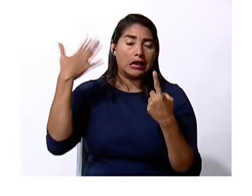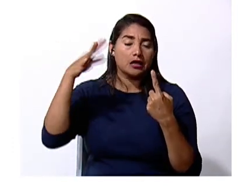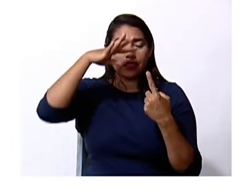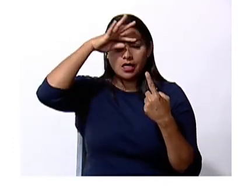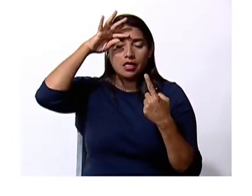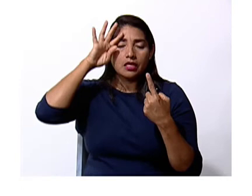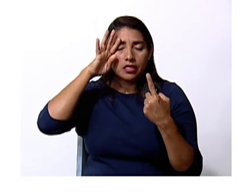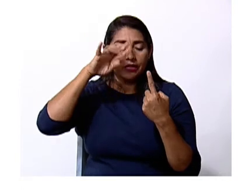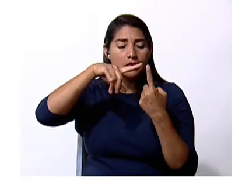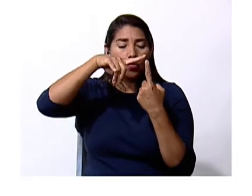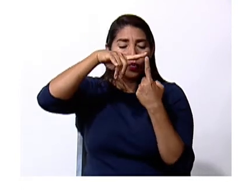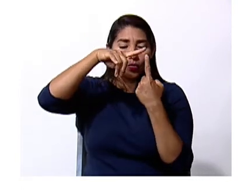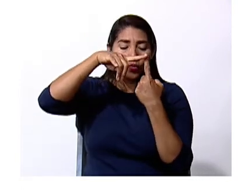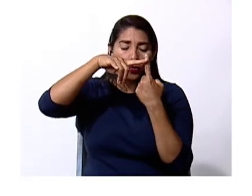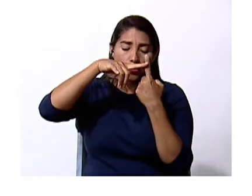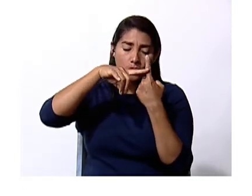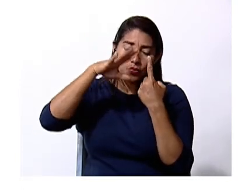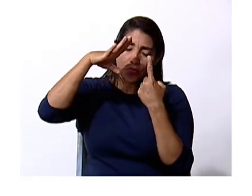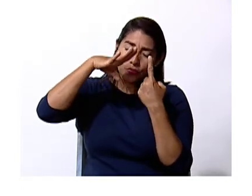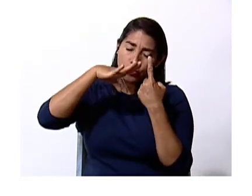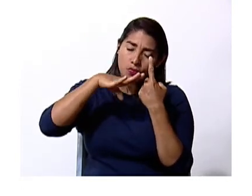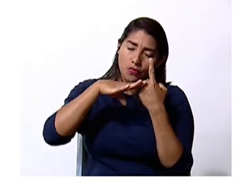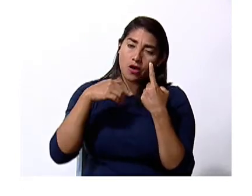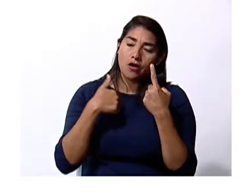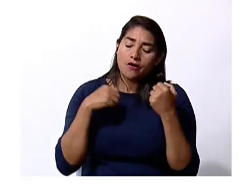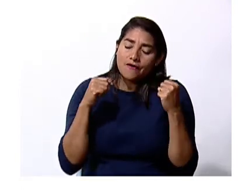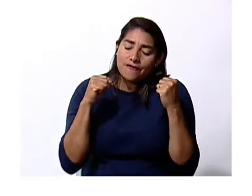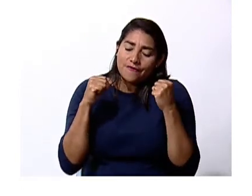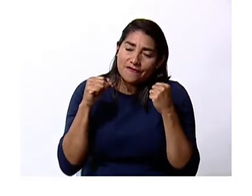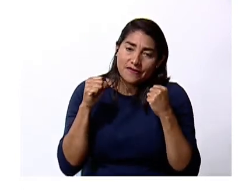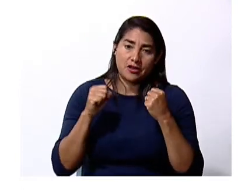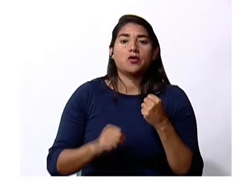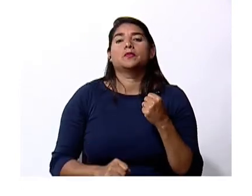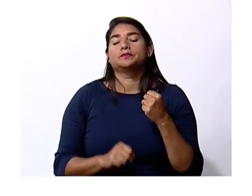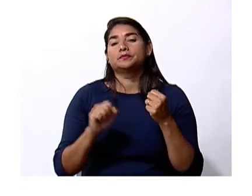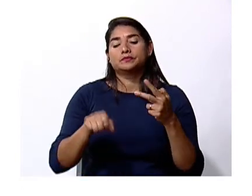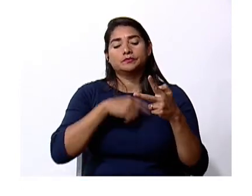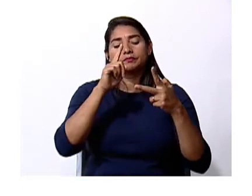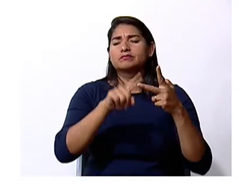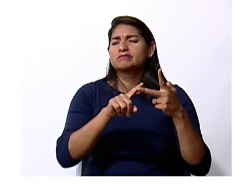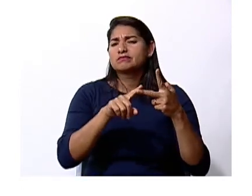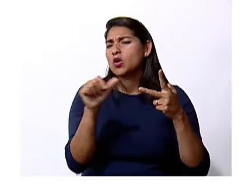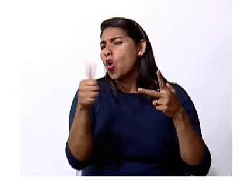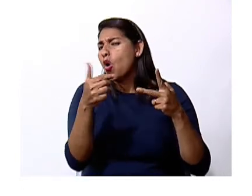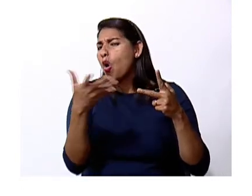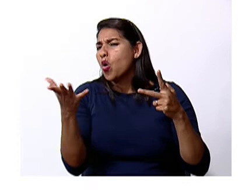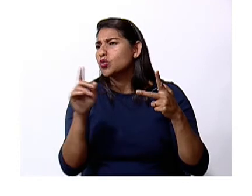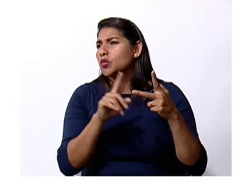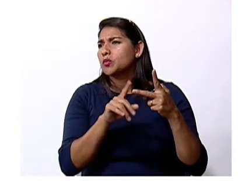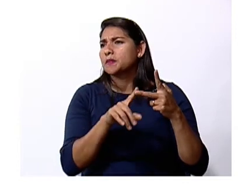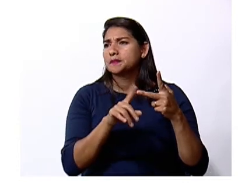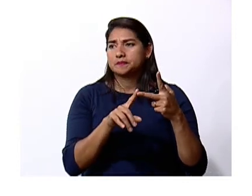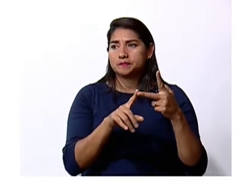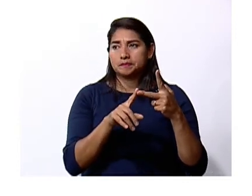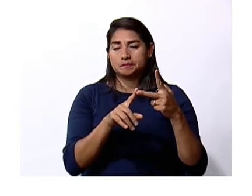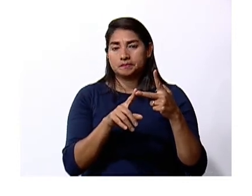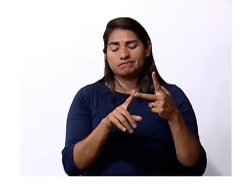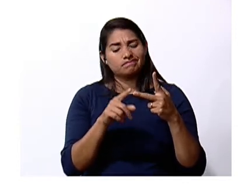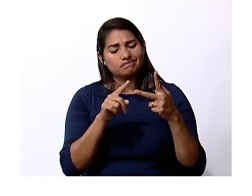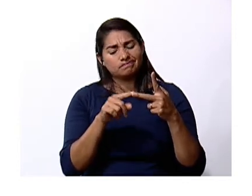si la temperatura es baja es porque está frío ¿cuál otro elemento